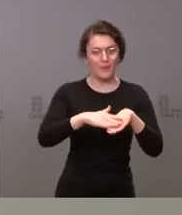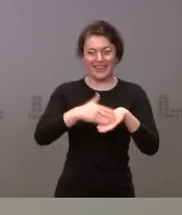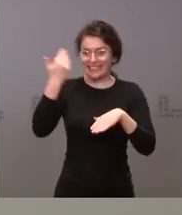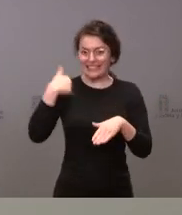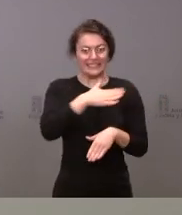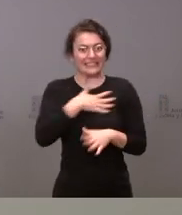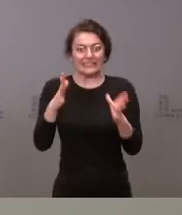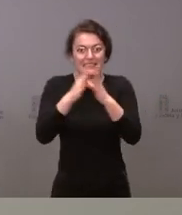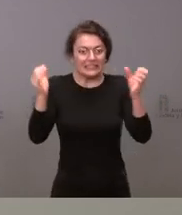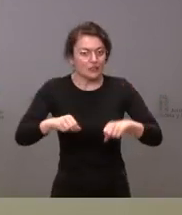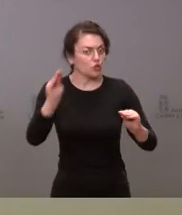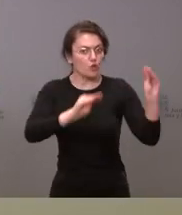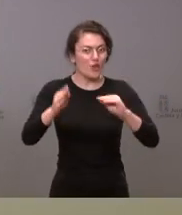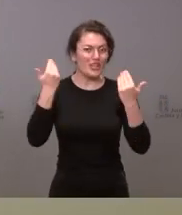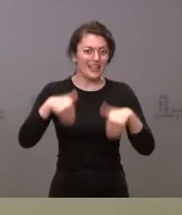resolverlo